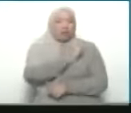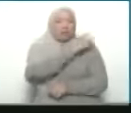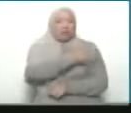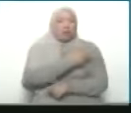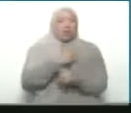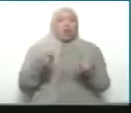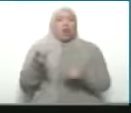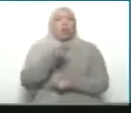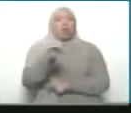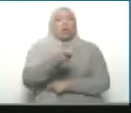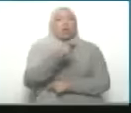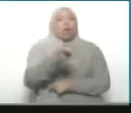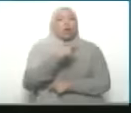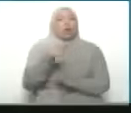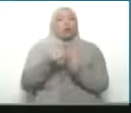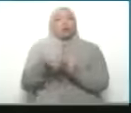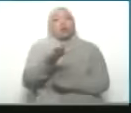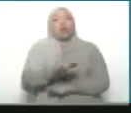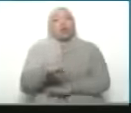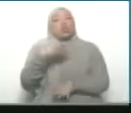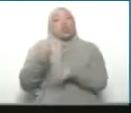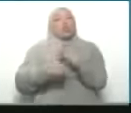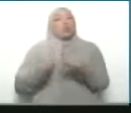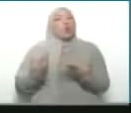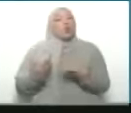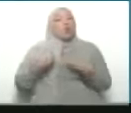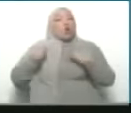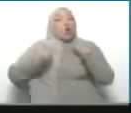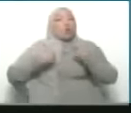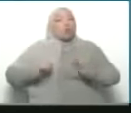pero hay que buscar de dónde viene todo esto,